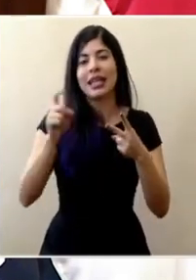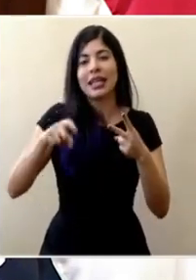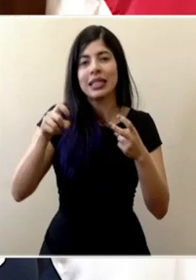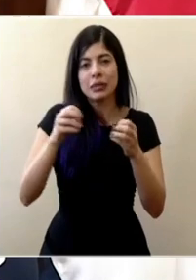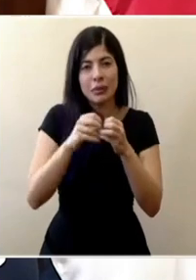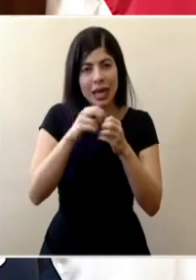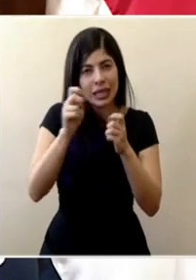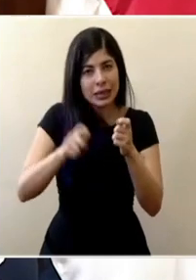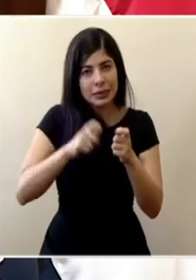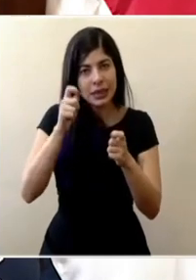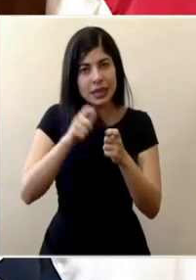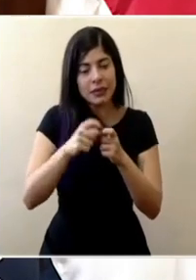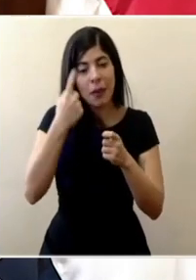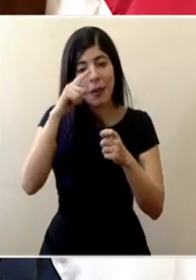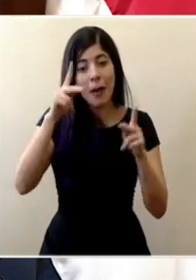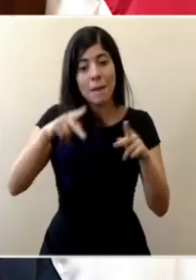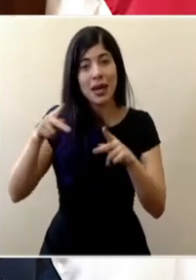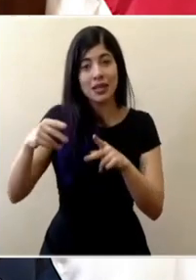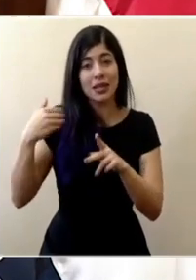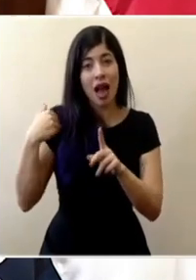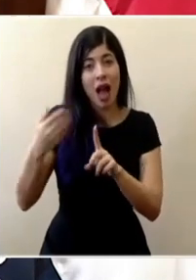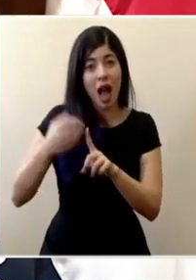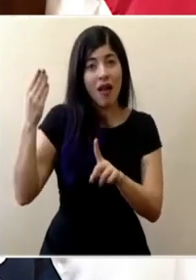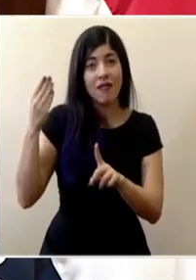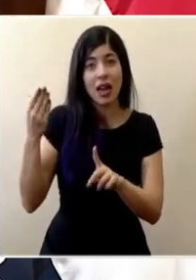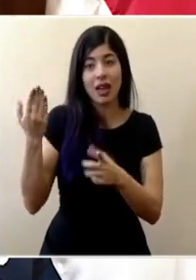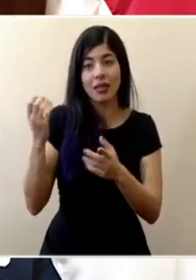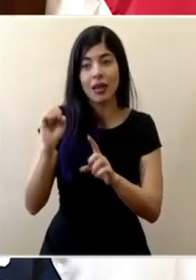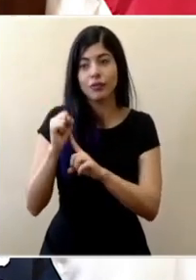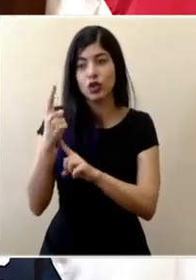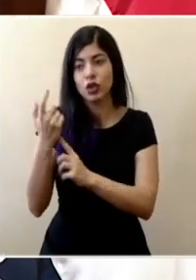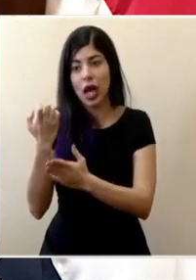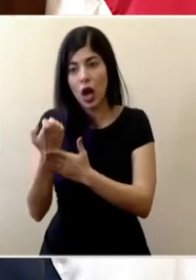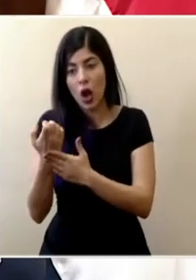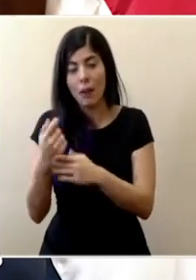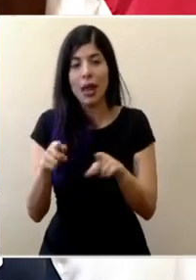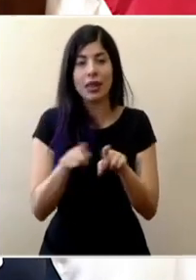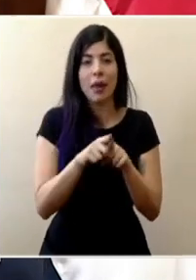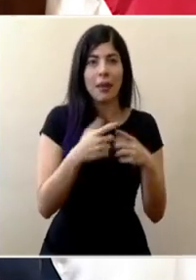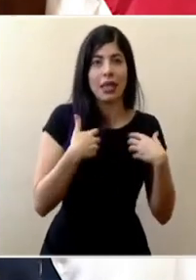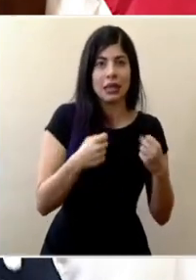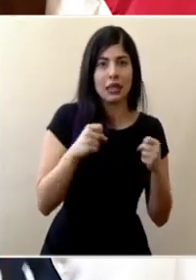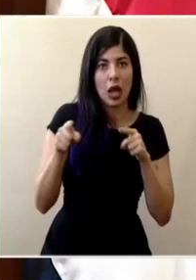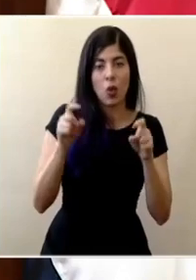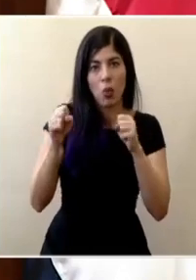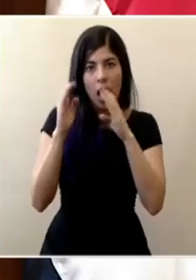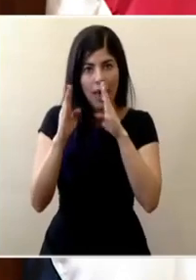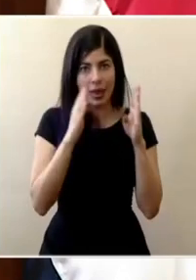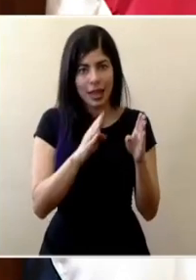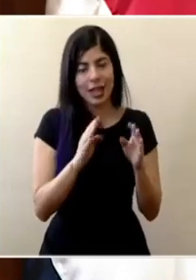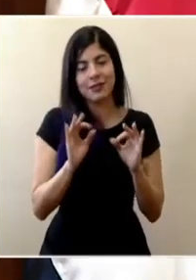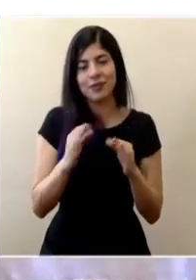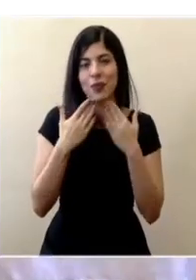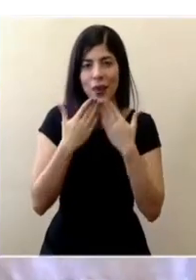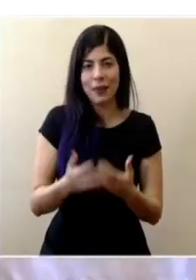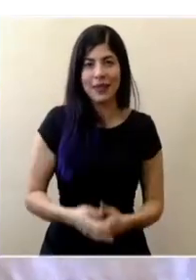específicas para población afectada sea en la dimensión socioeconómica como sanitaria. Muy amables.